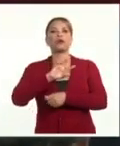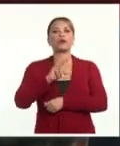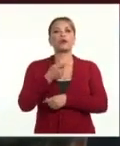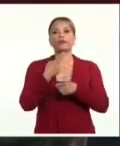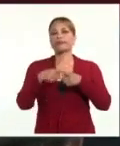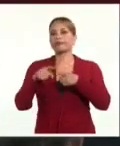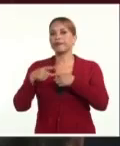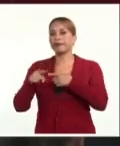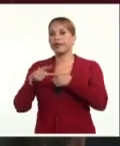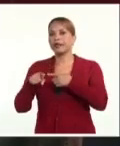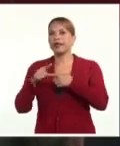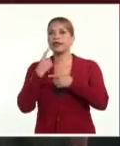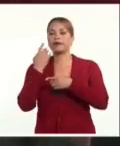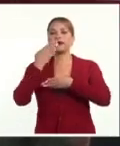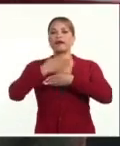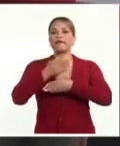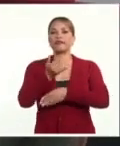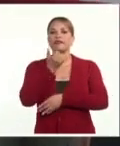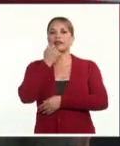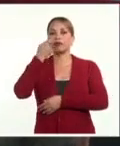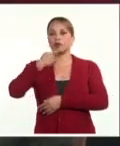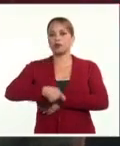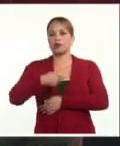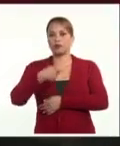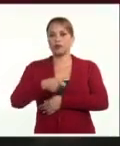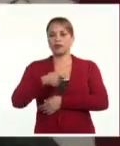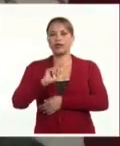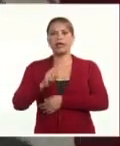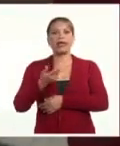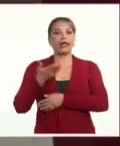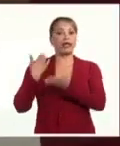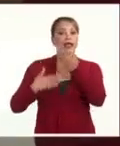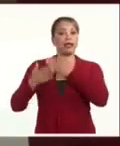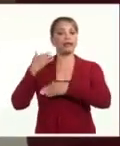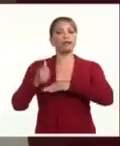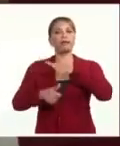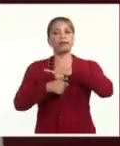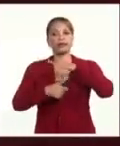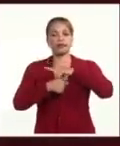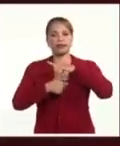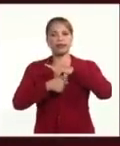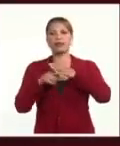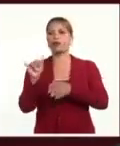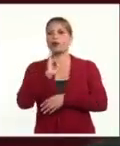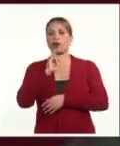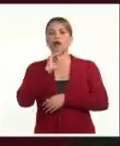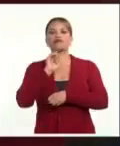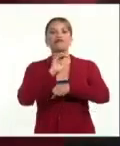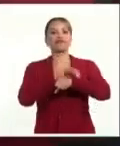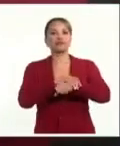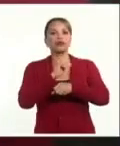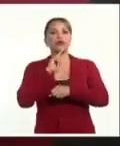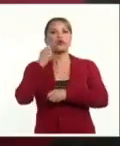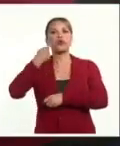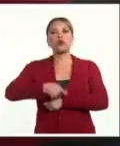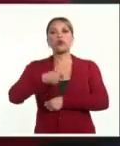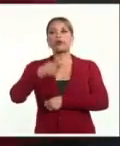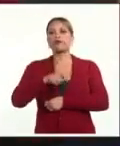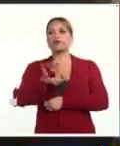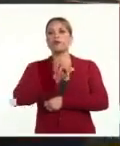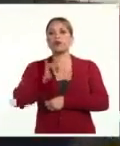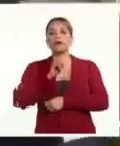obstaculizar a la justicia. Por su parte, el expresidente Humala enfrentará proceso judicial por lavado de activos con